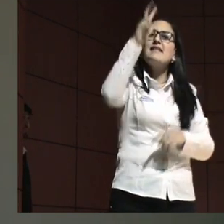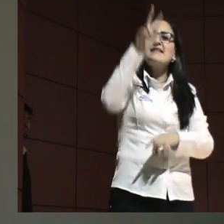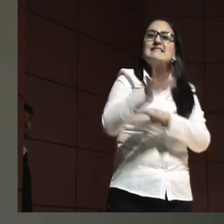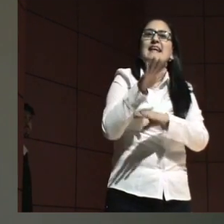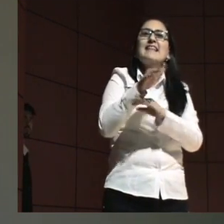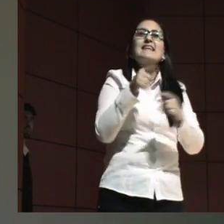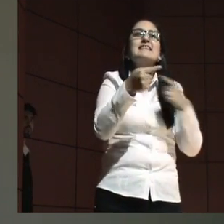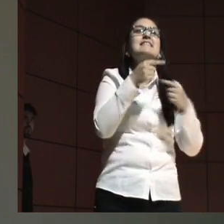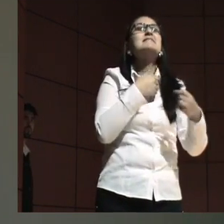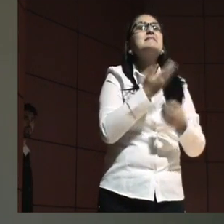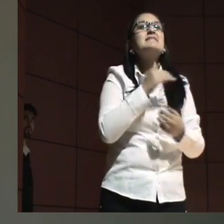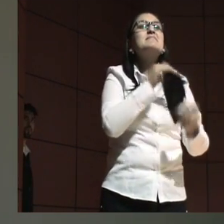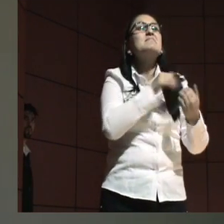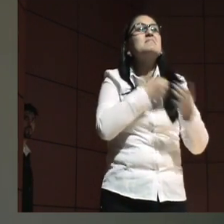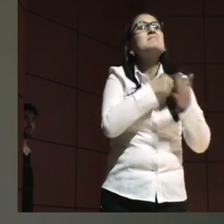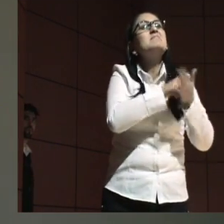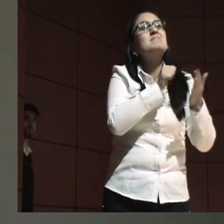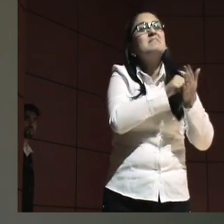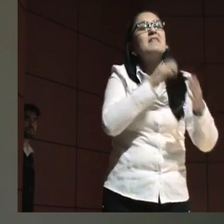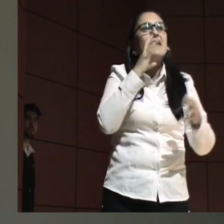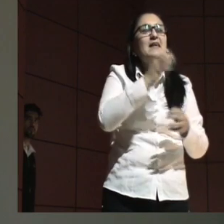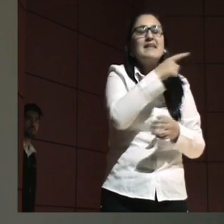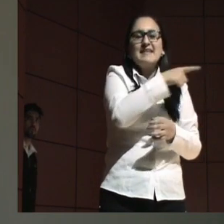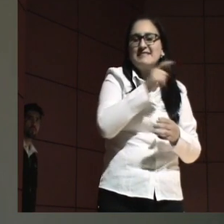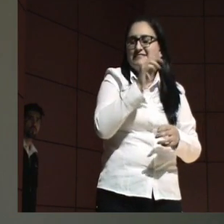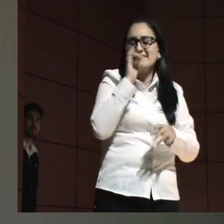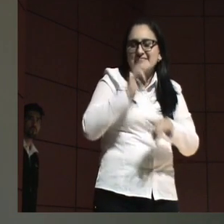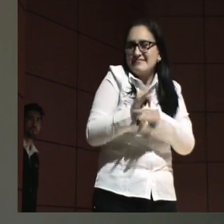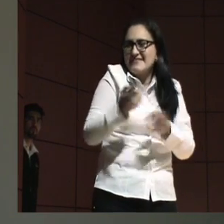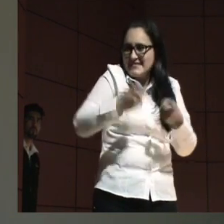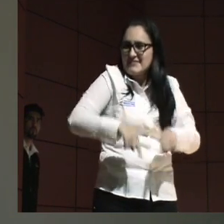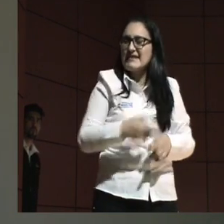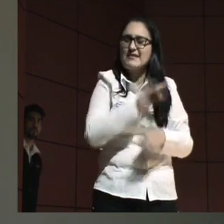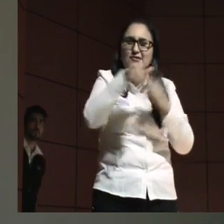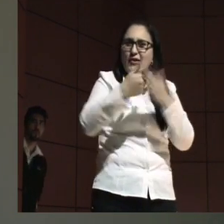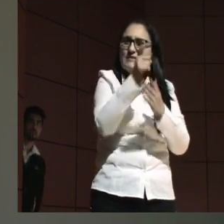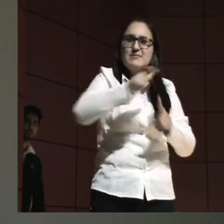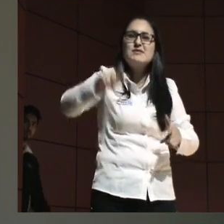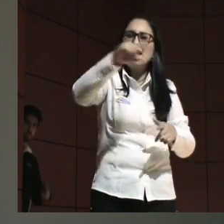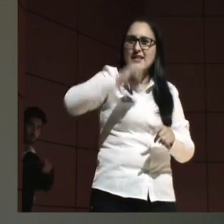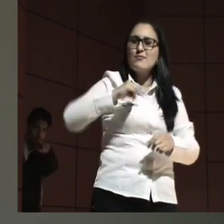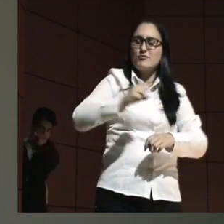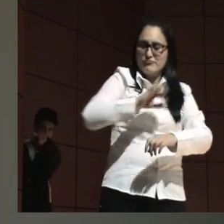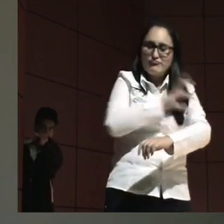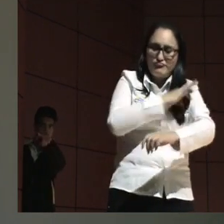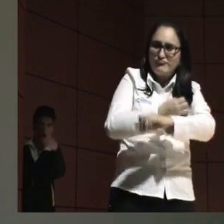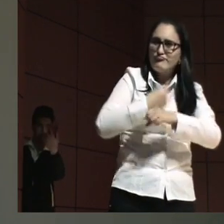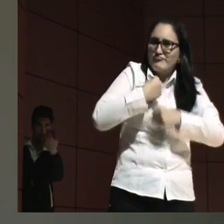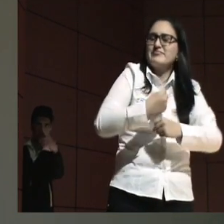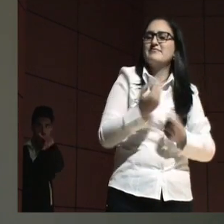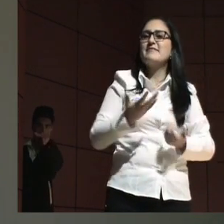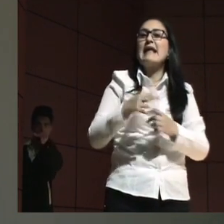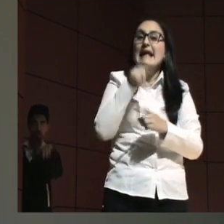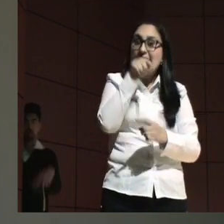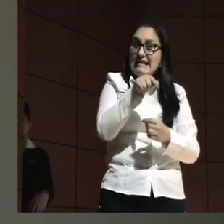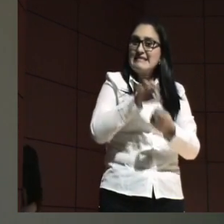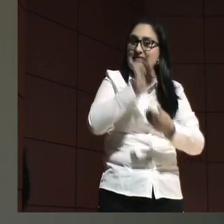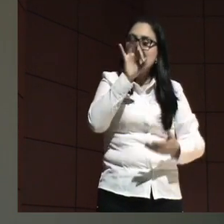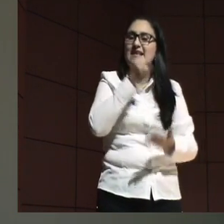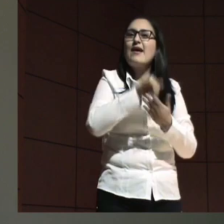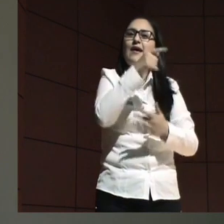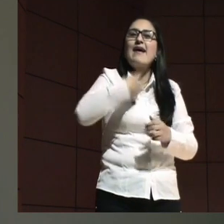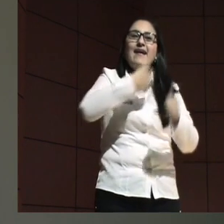banco y verá que no lo deja entrar. Él tiene un poder directivo, todos tenemos un poder directivo. Y en ese sentido,